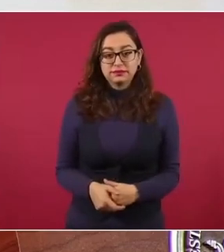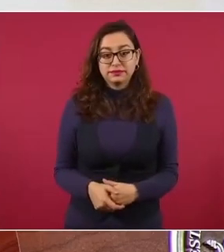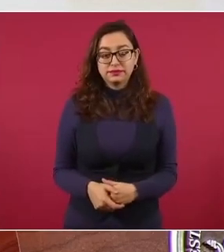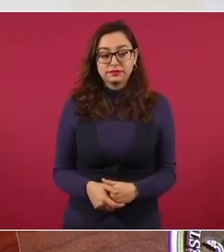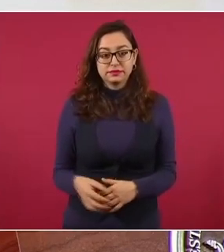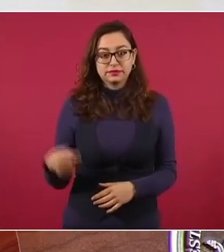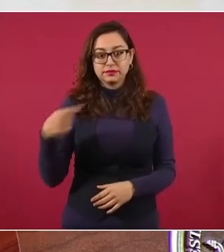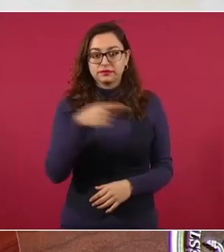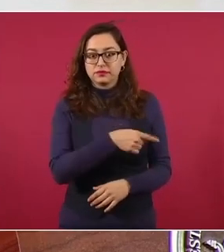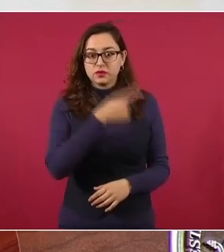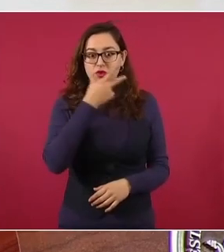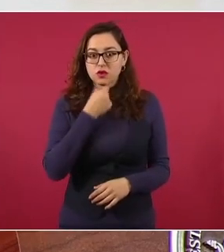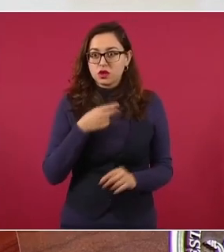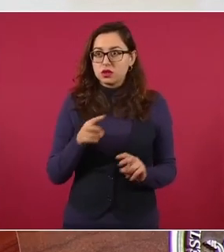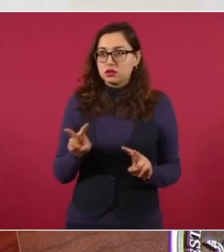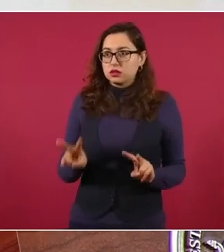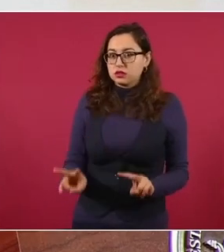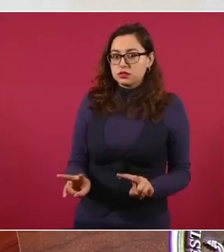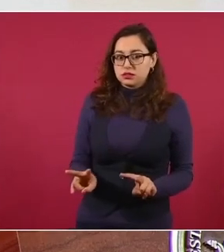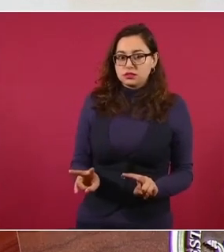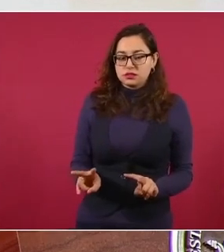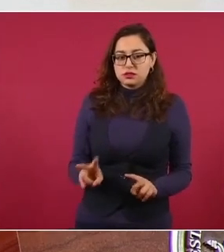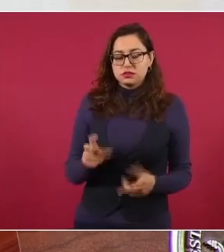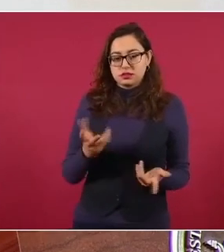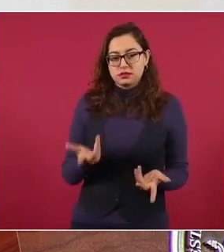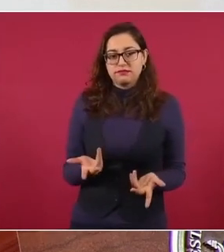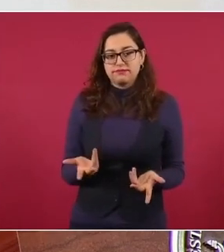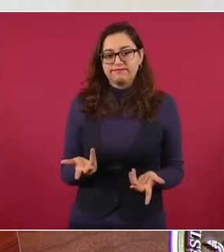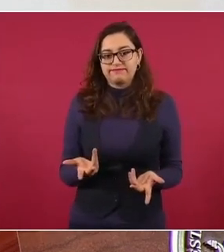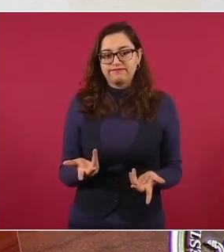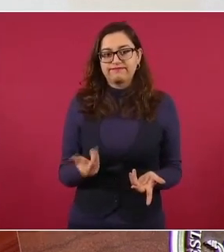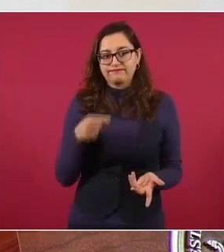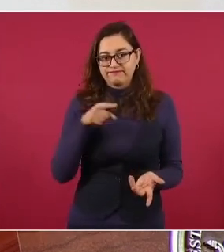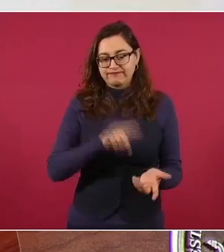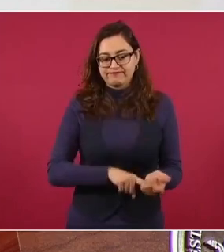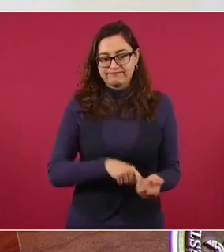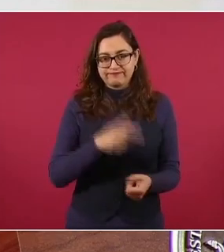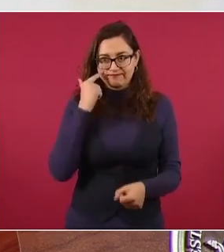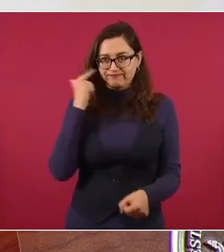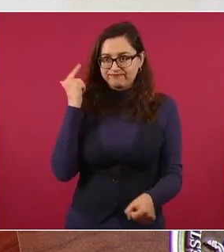estando ahí,